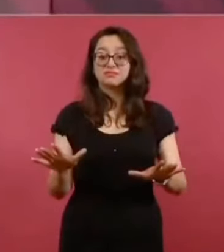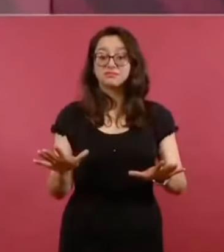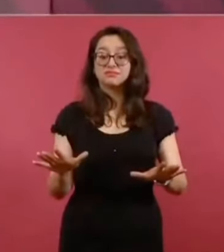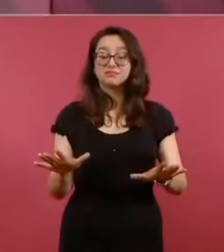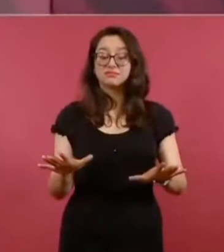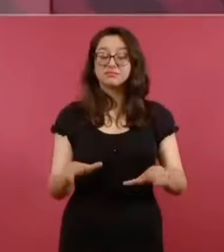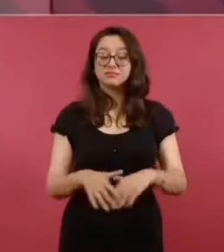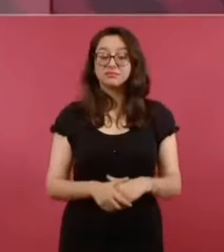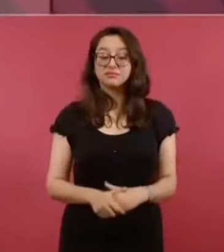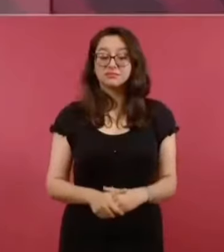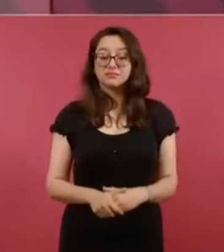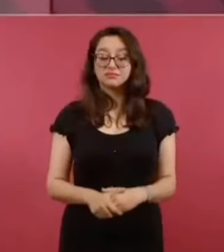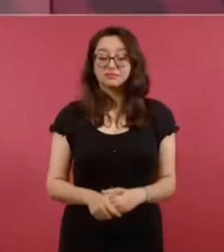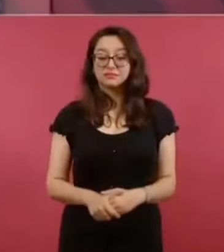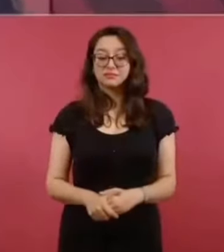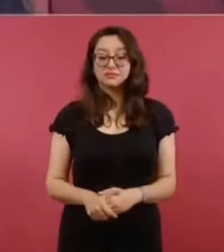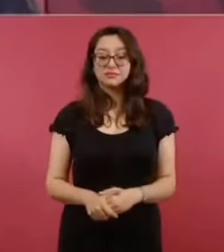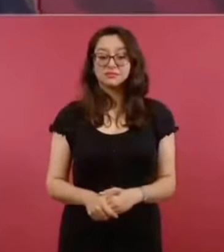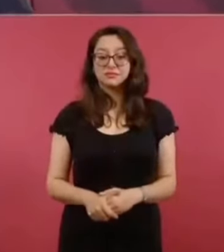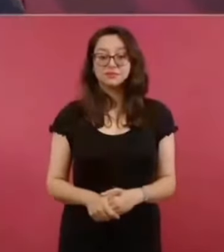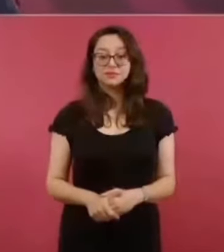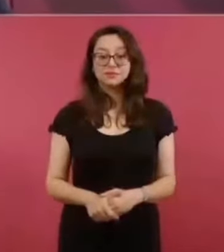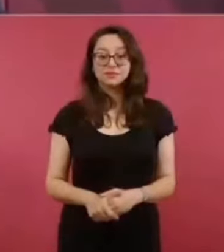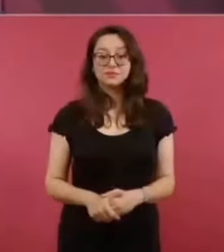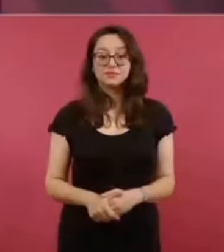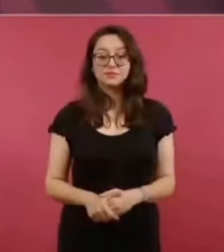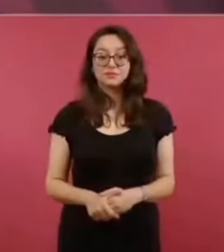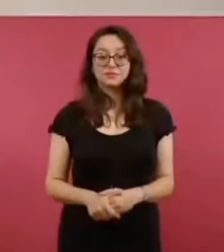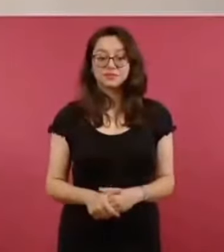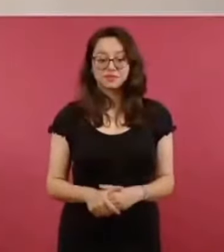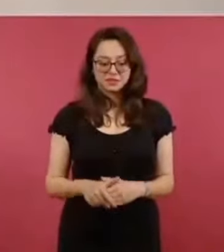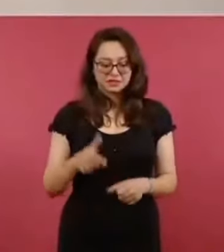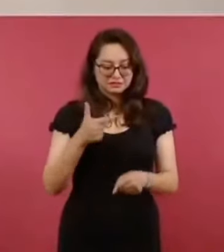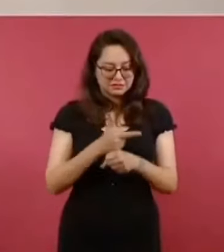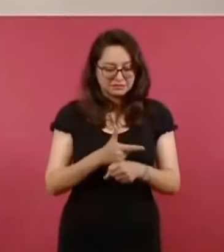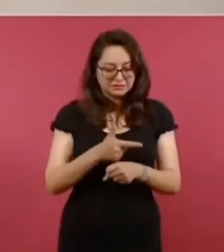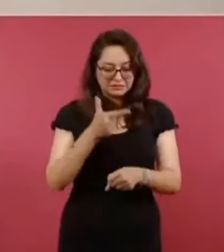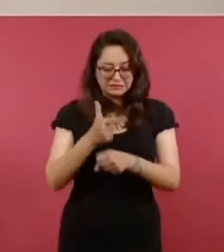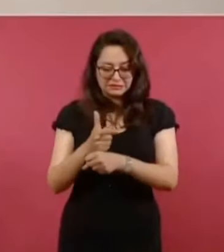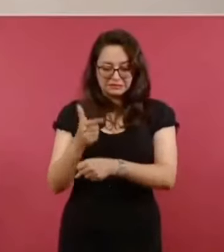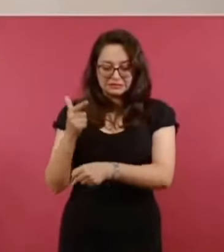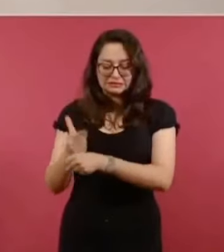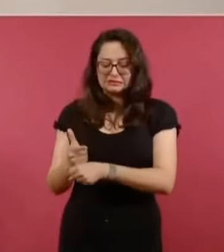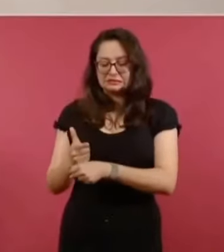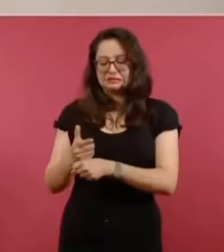de cómo estaban los contratos en el Estado de México,